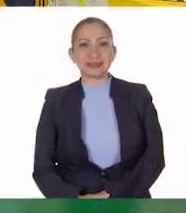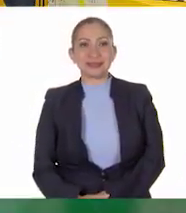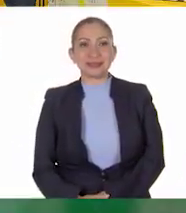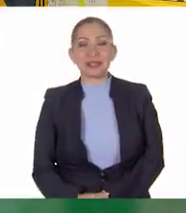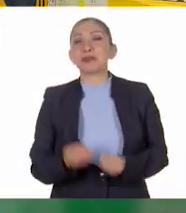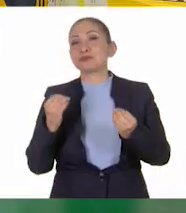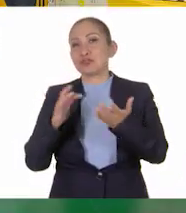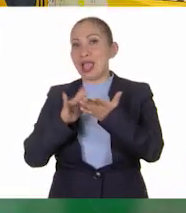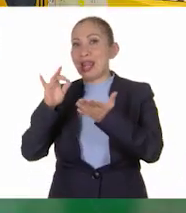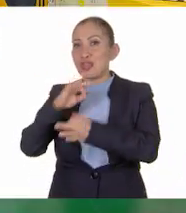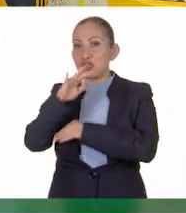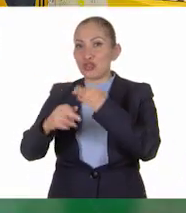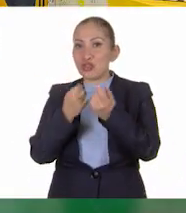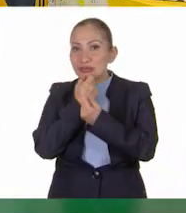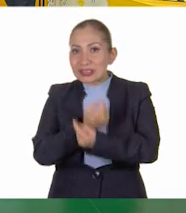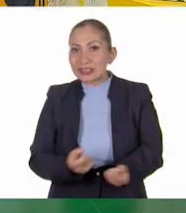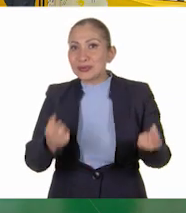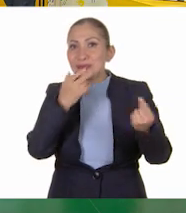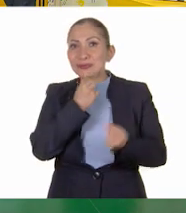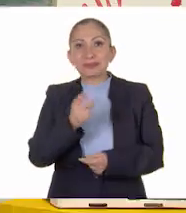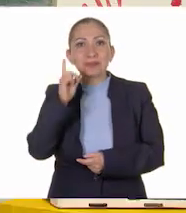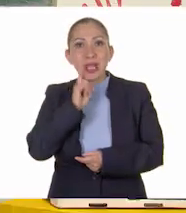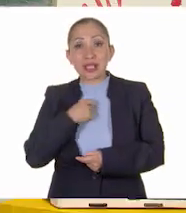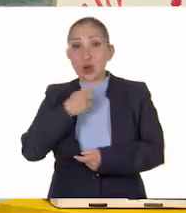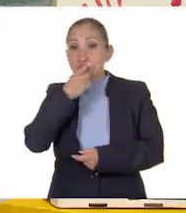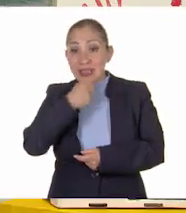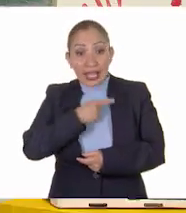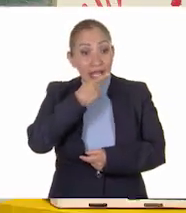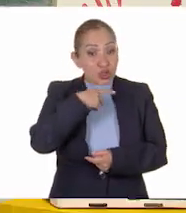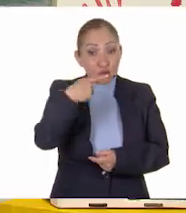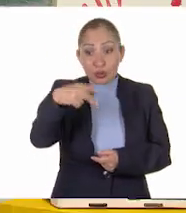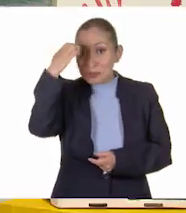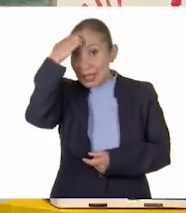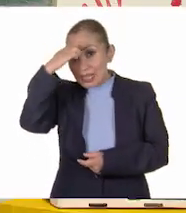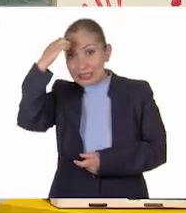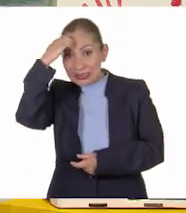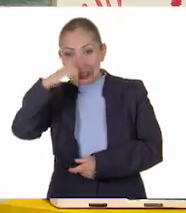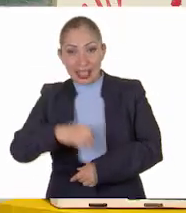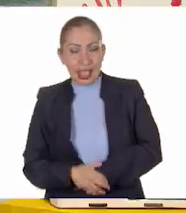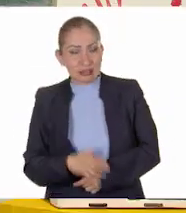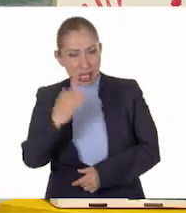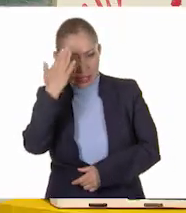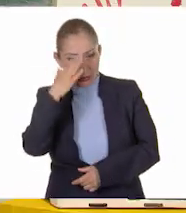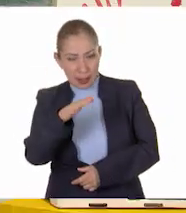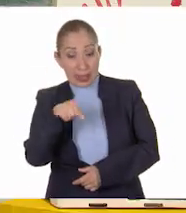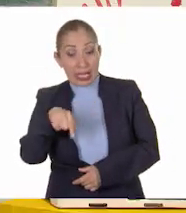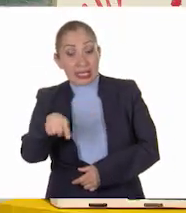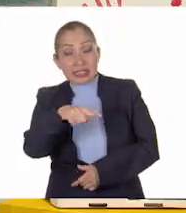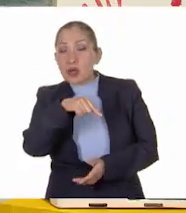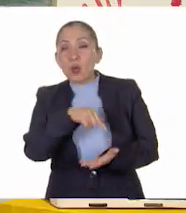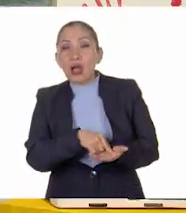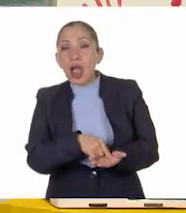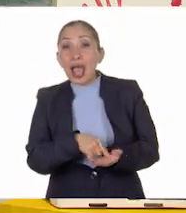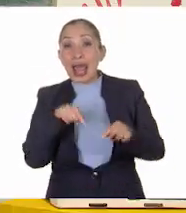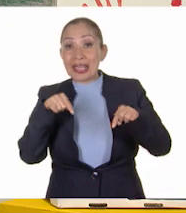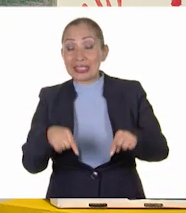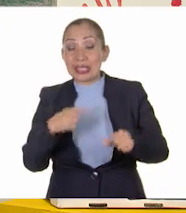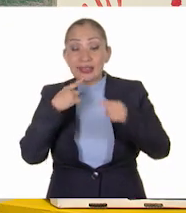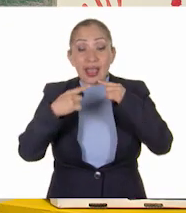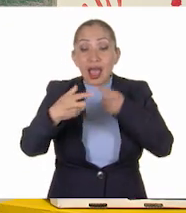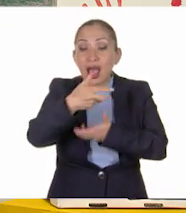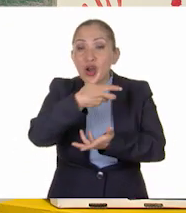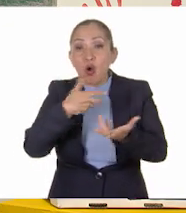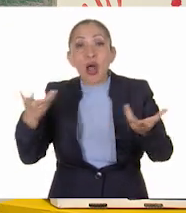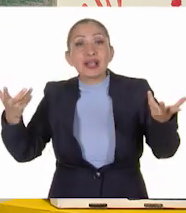Muchas gracias a todos los niños y niñas que nos comparten sus experiencias. Ya saben que este espacio de diálogo